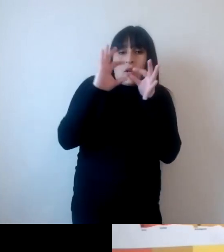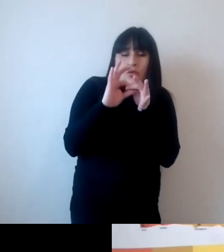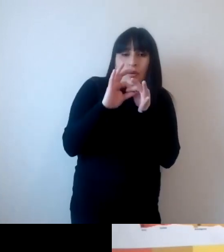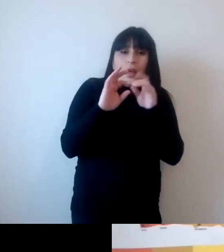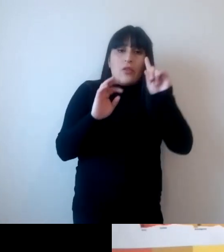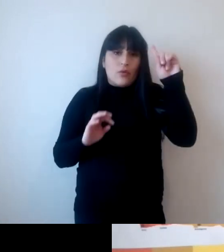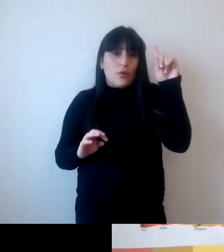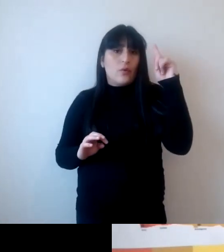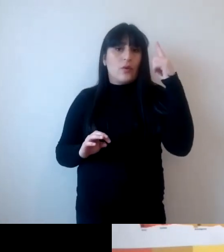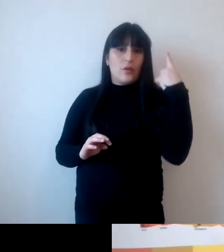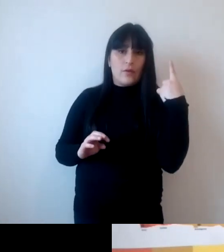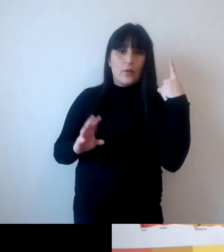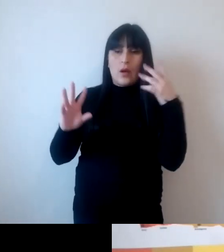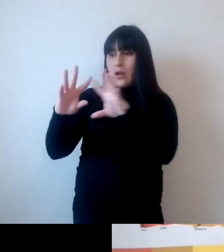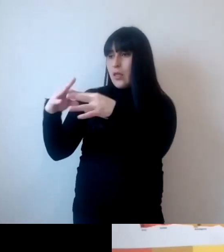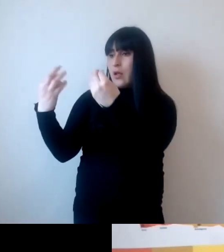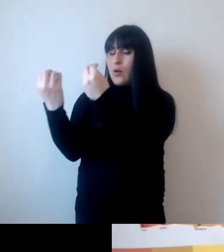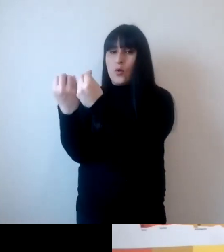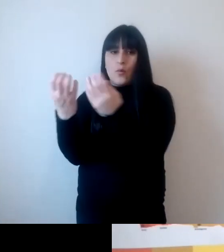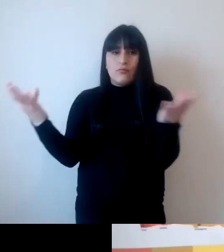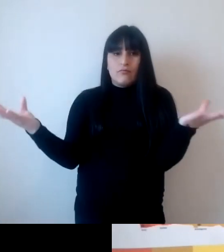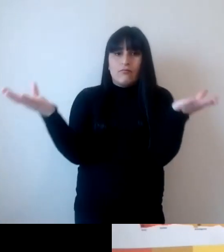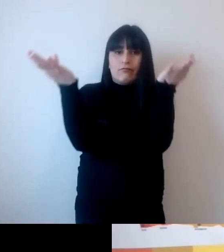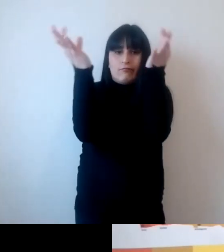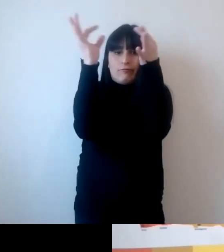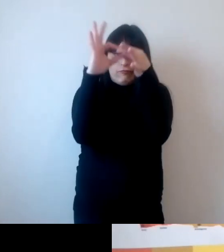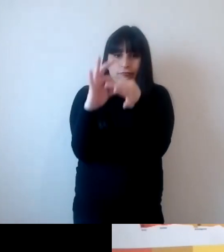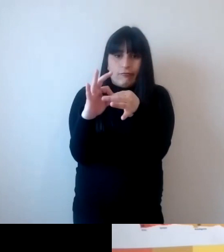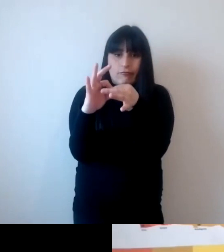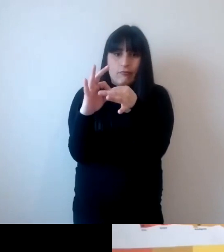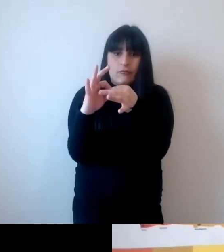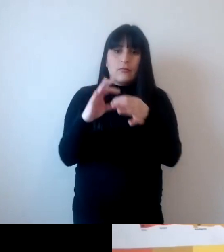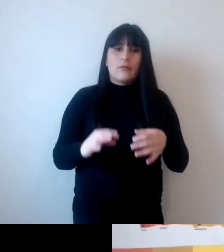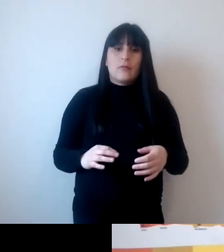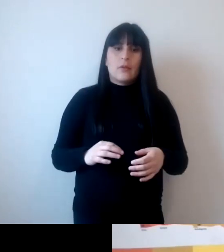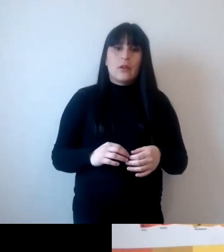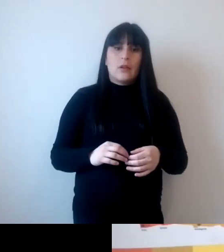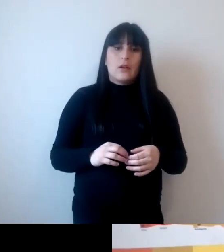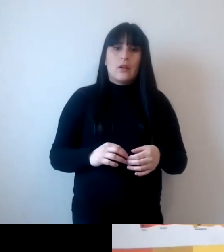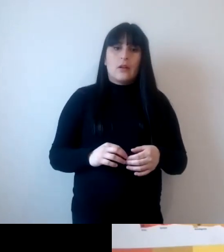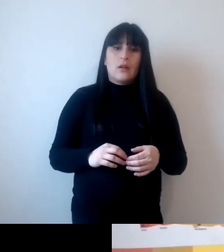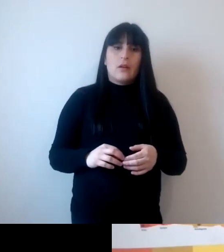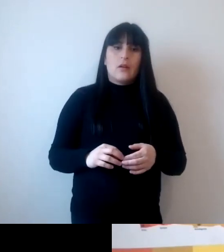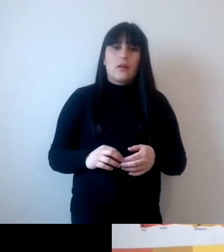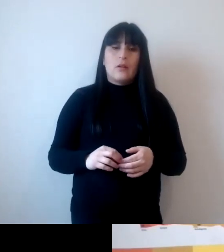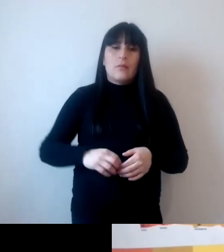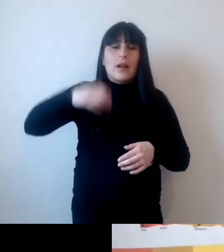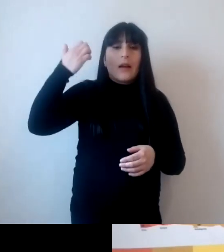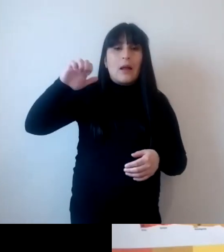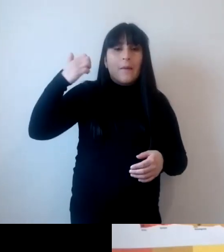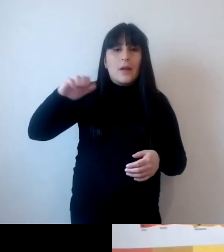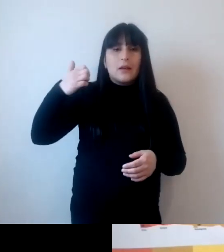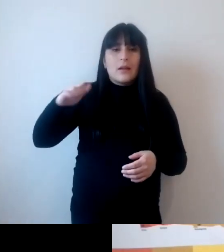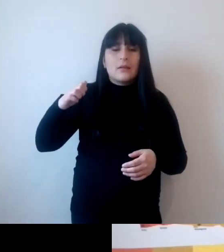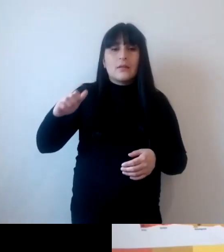y lo global que tenemos que hacer a través de las actividades curriculares es fundamental para que la emergencia climática se